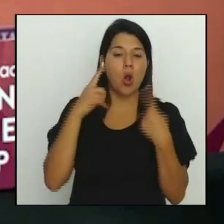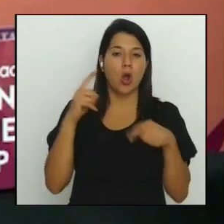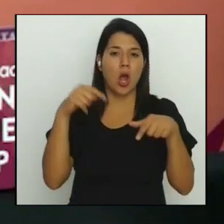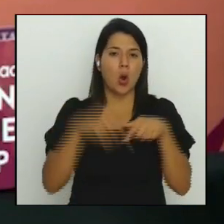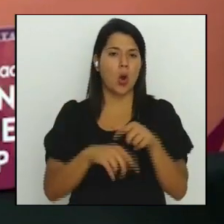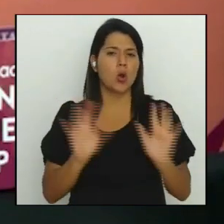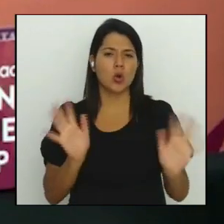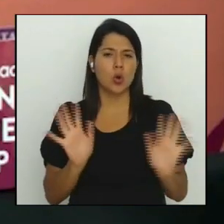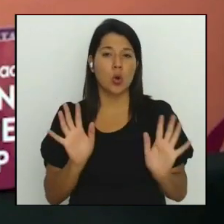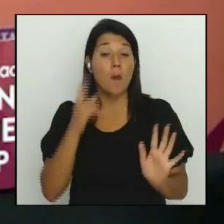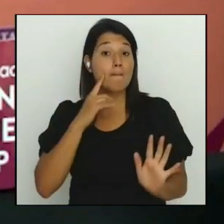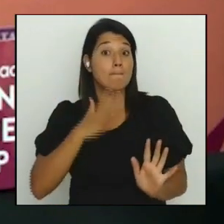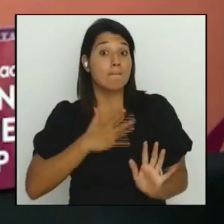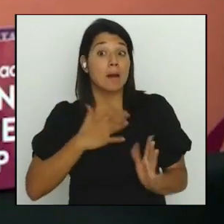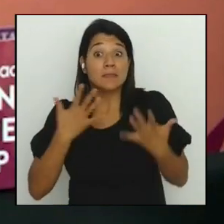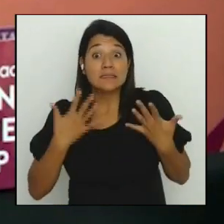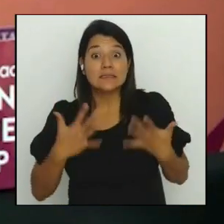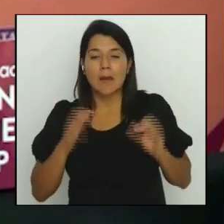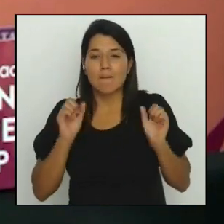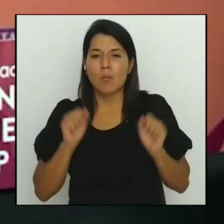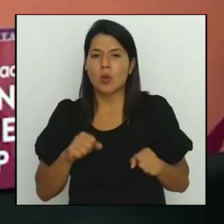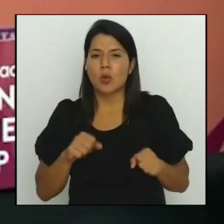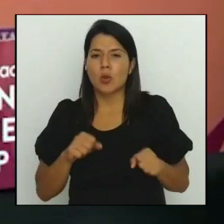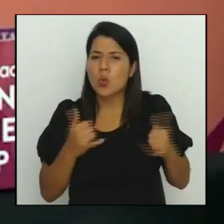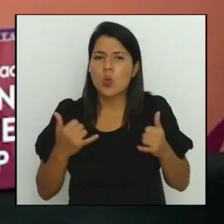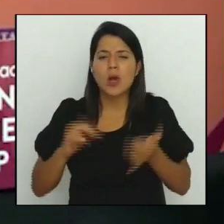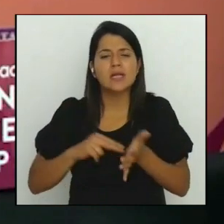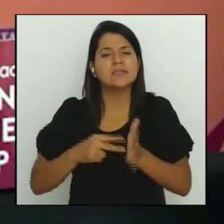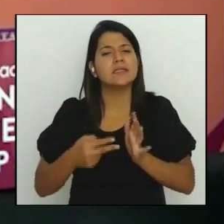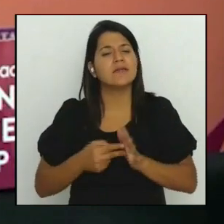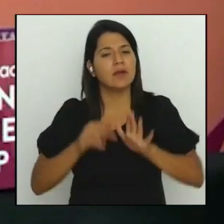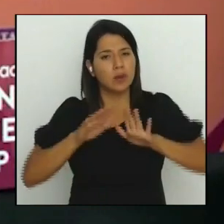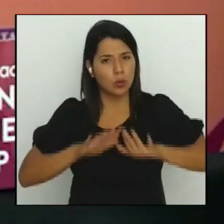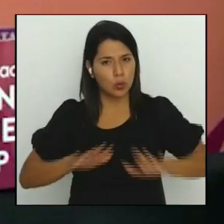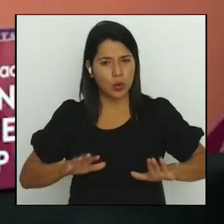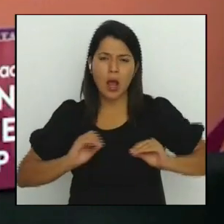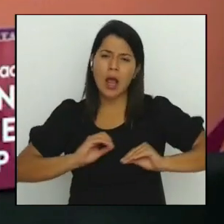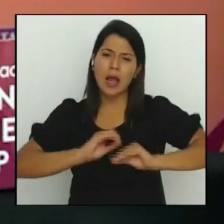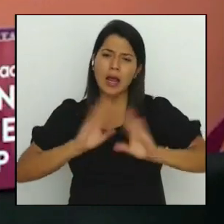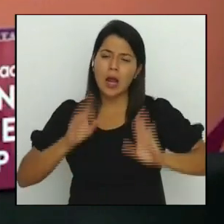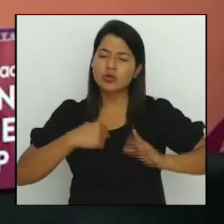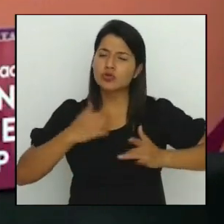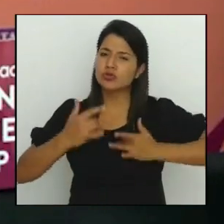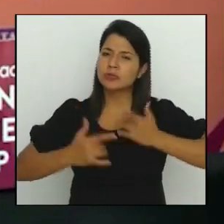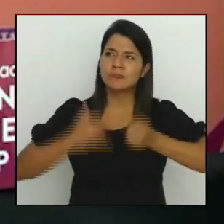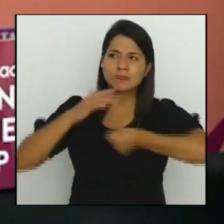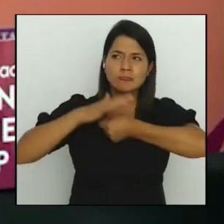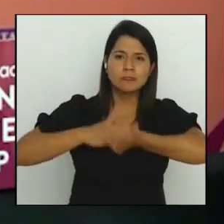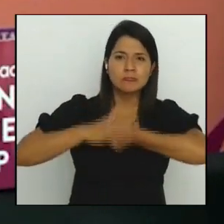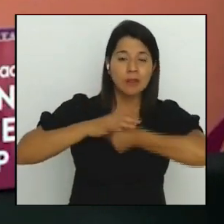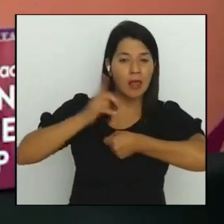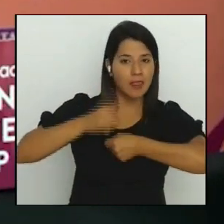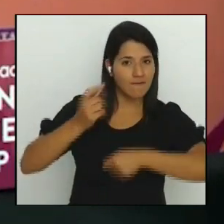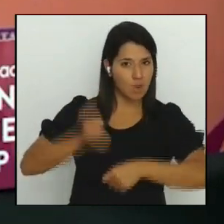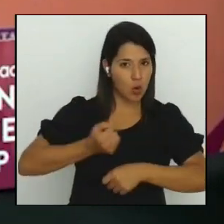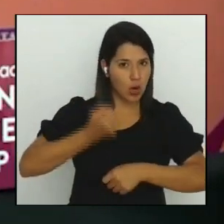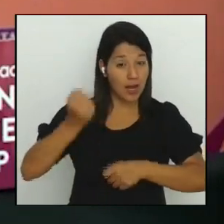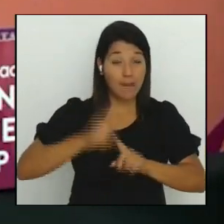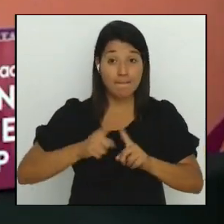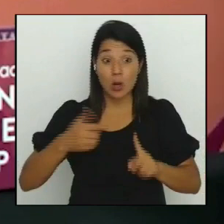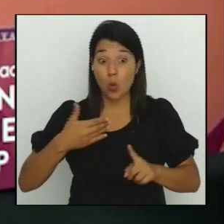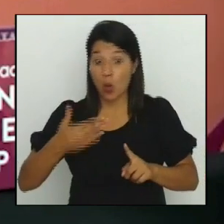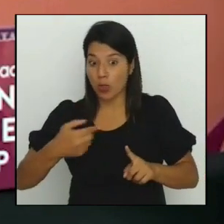la cancha ya es un desestrés increíble obviamente hay presión de que hay que ganar y todo pero cuando yo entro al terreno de juego